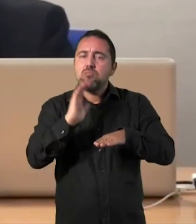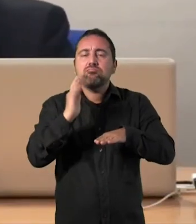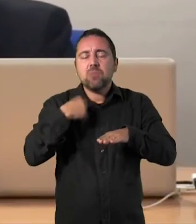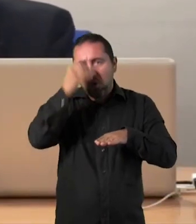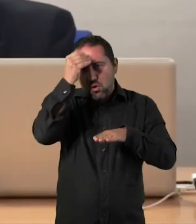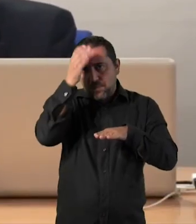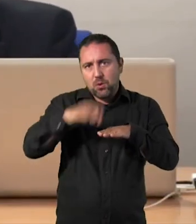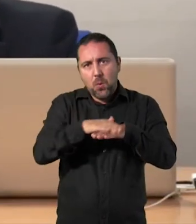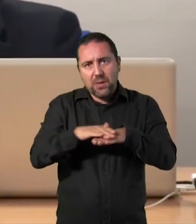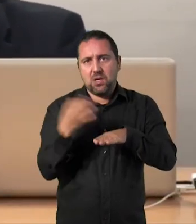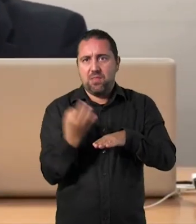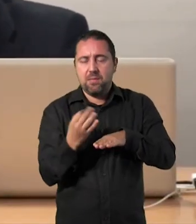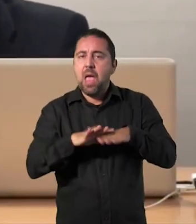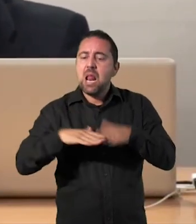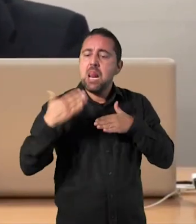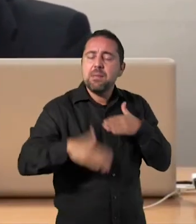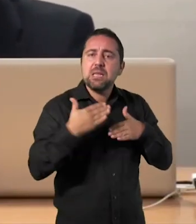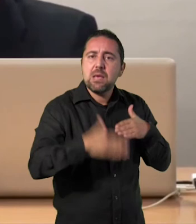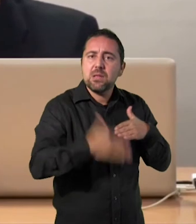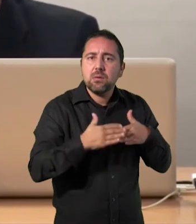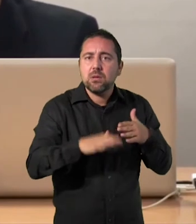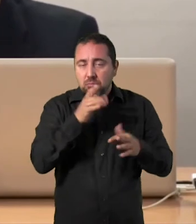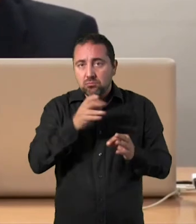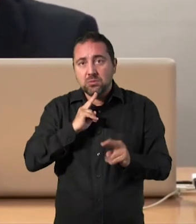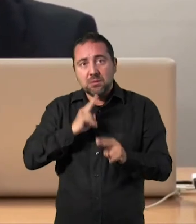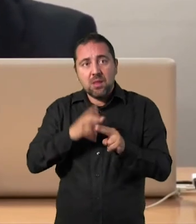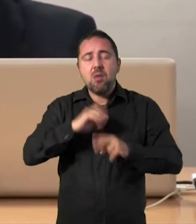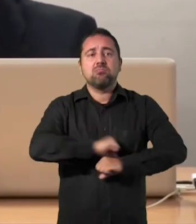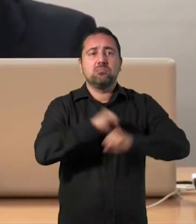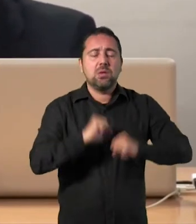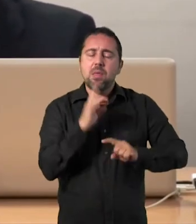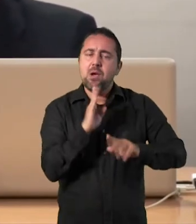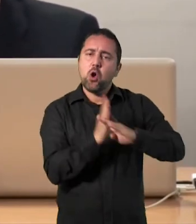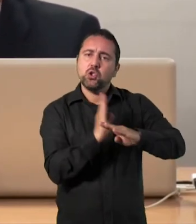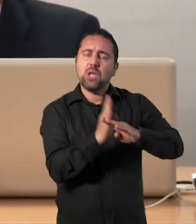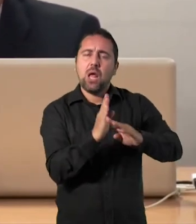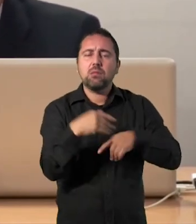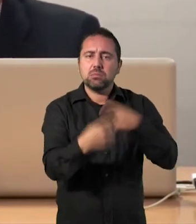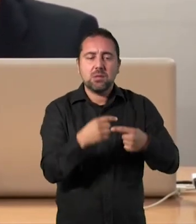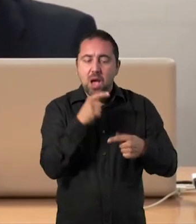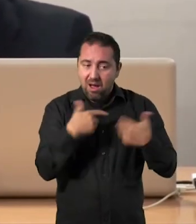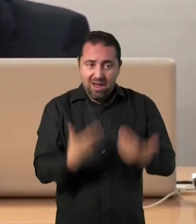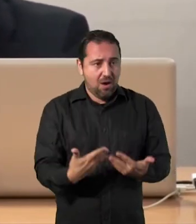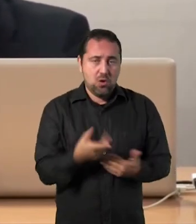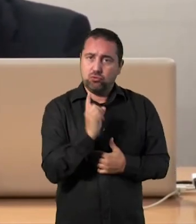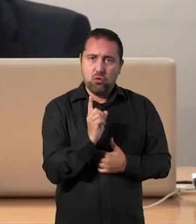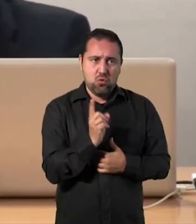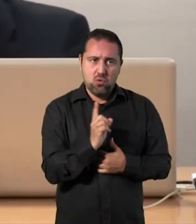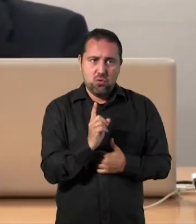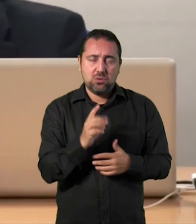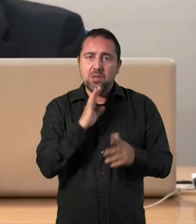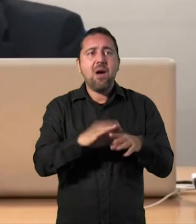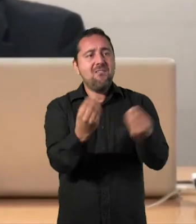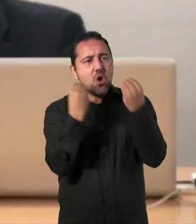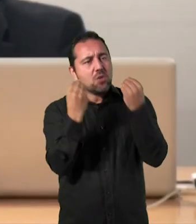por la formación, debe ser una constante, no ahora, no ahora solo. Es decir, la formación, como os decía antes,